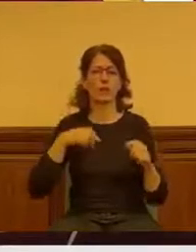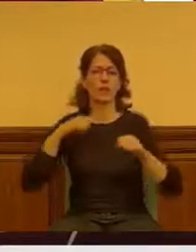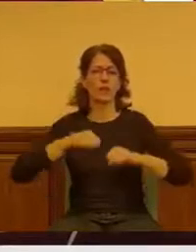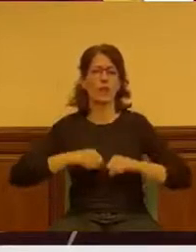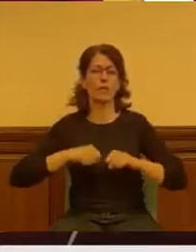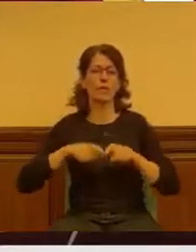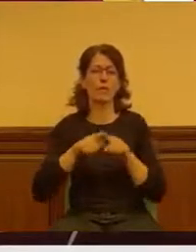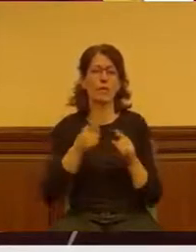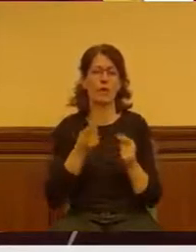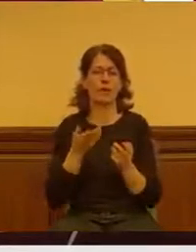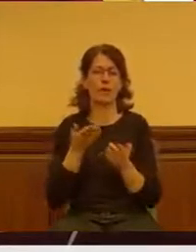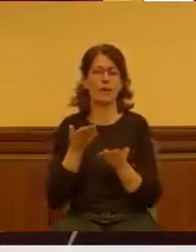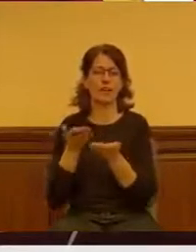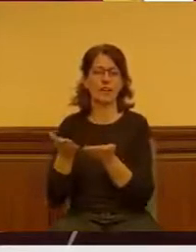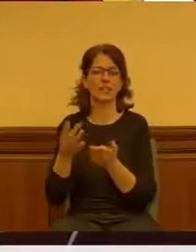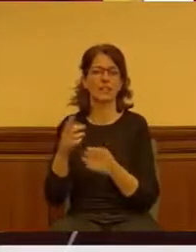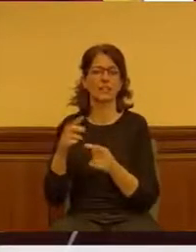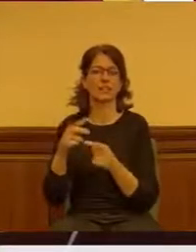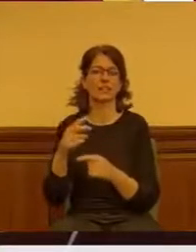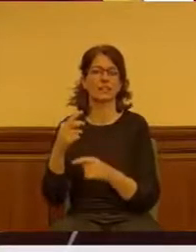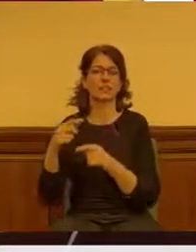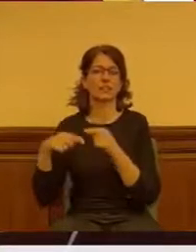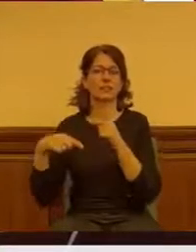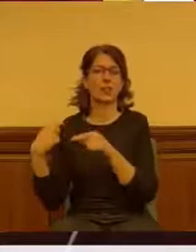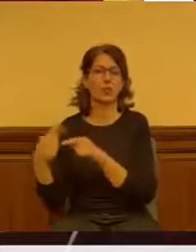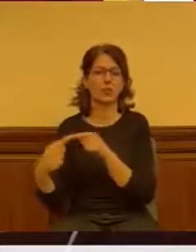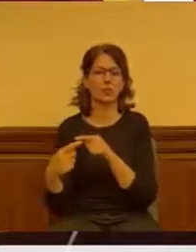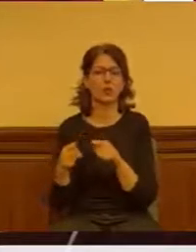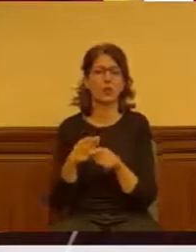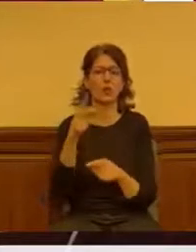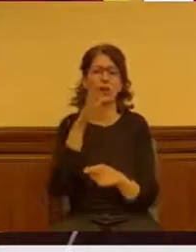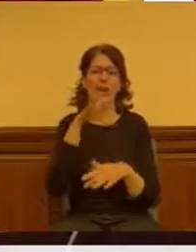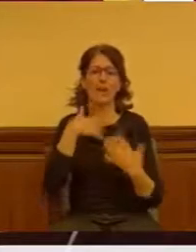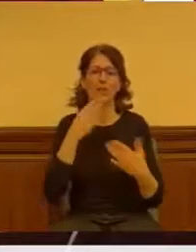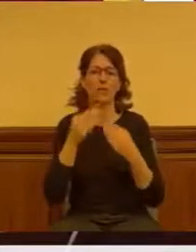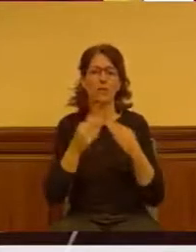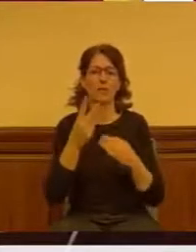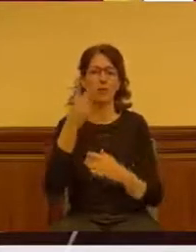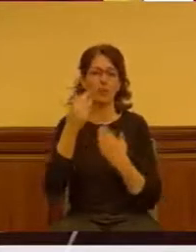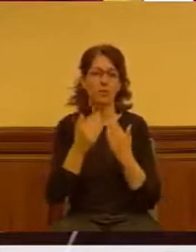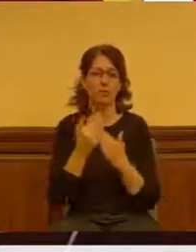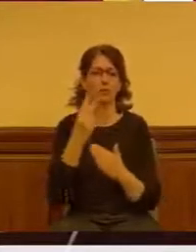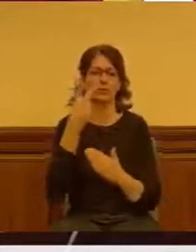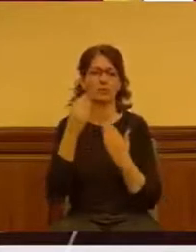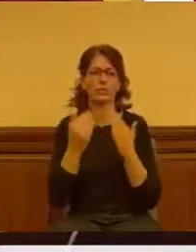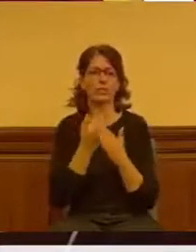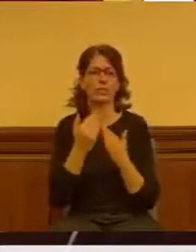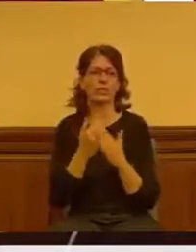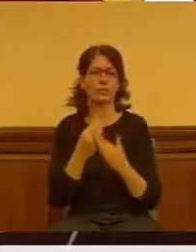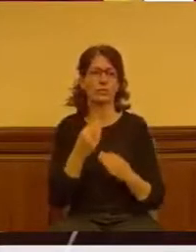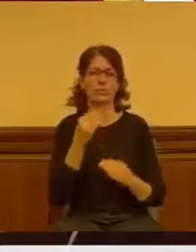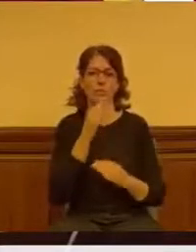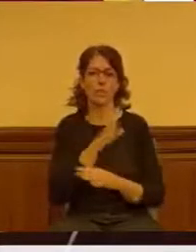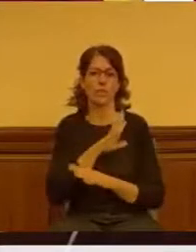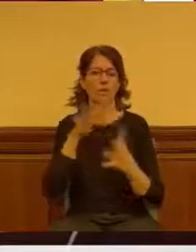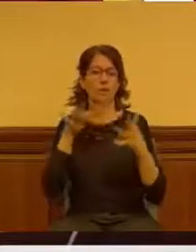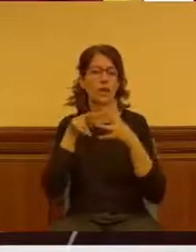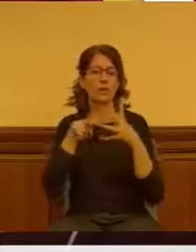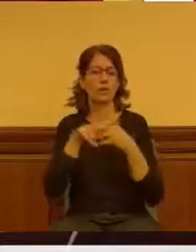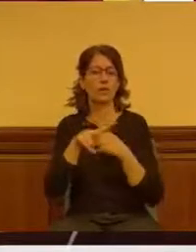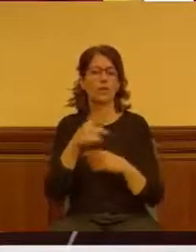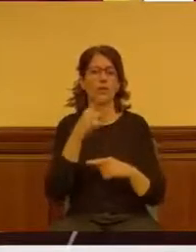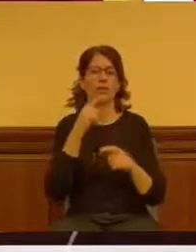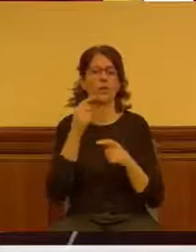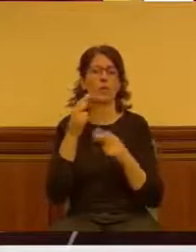catering diariamente y no cada dos días, como se realiza actualmente. Creo que hubiera sido digno de transparencia publicar no uno,